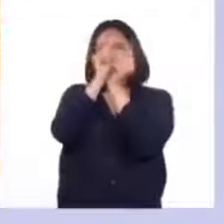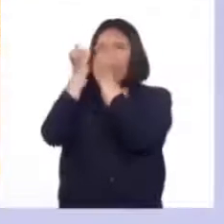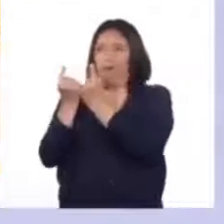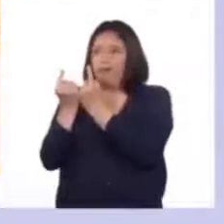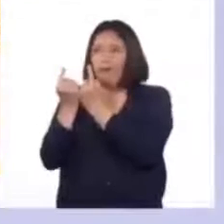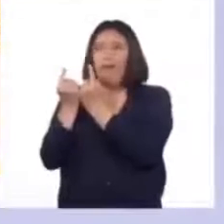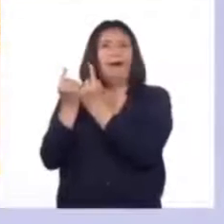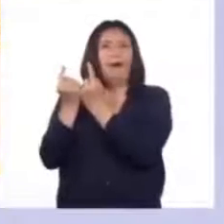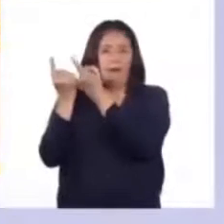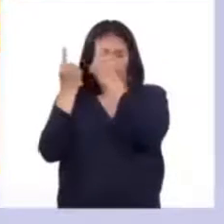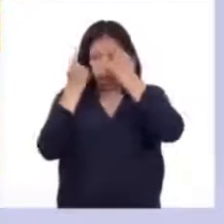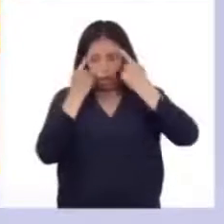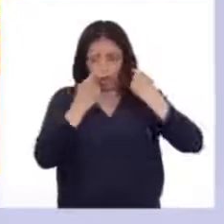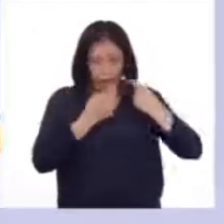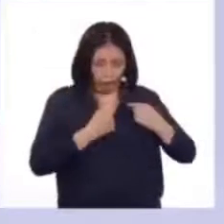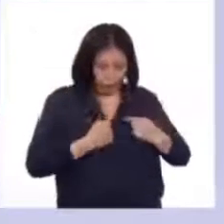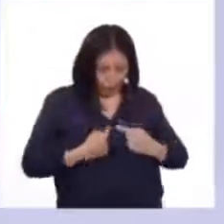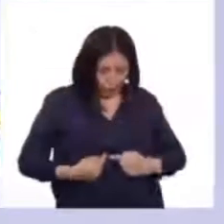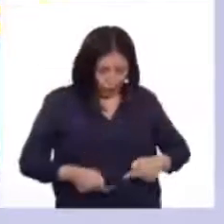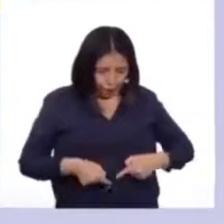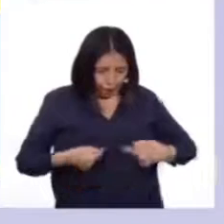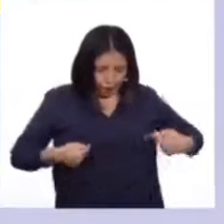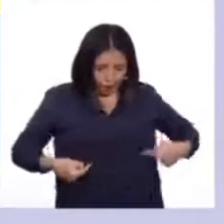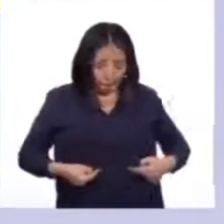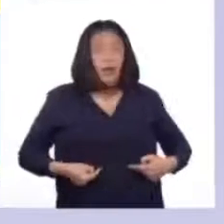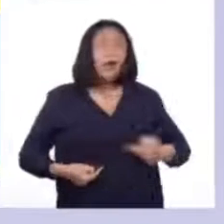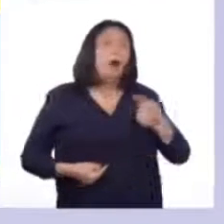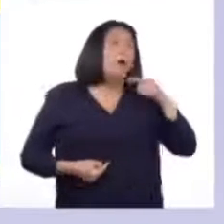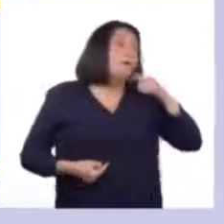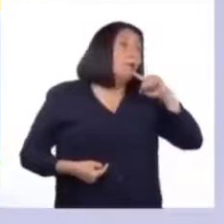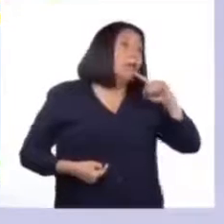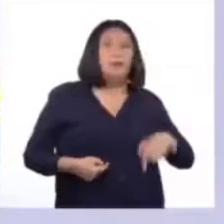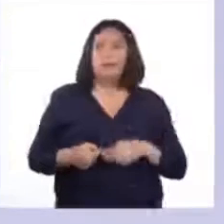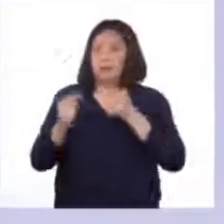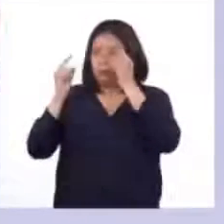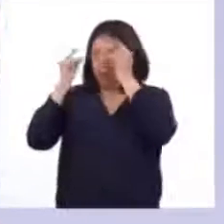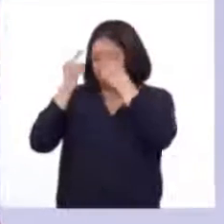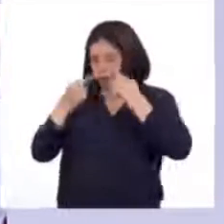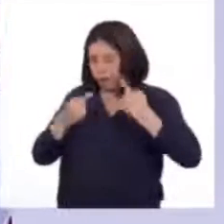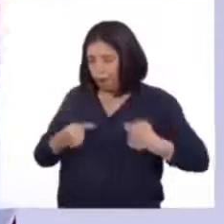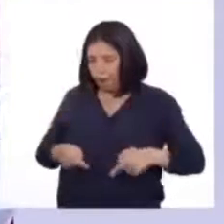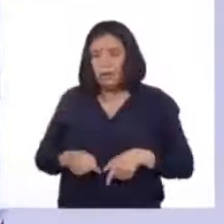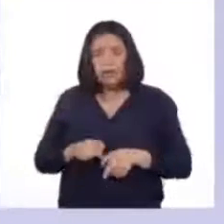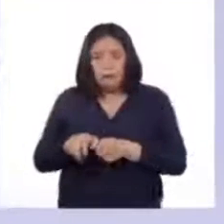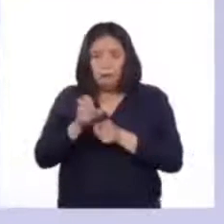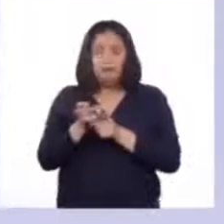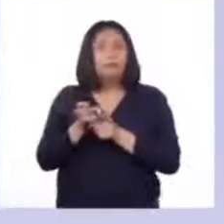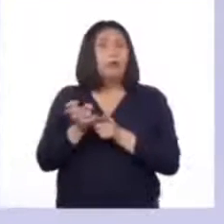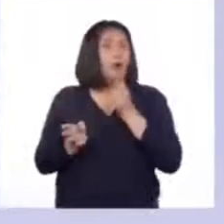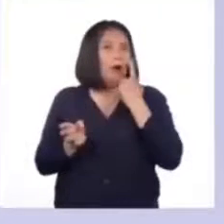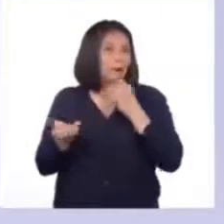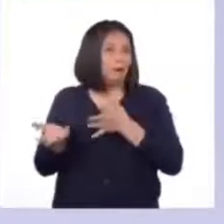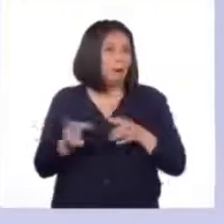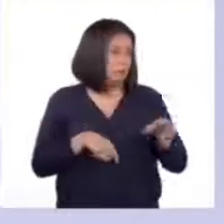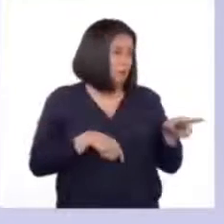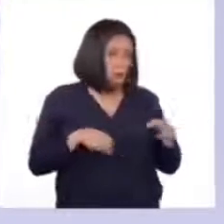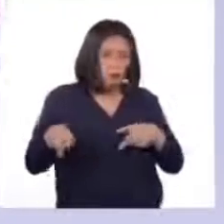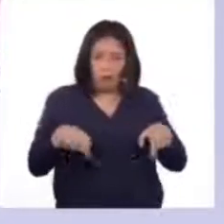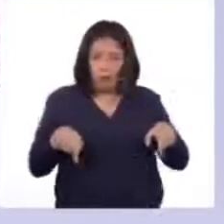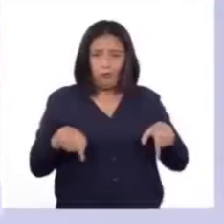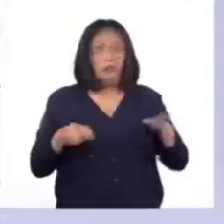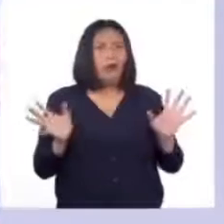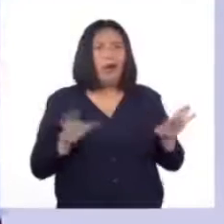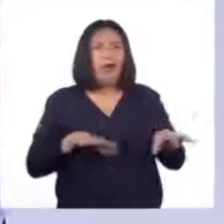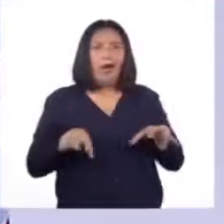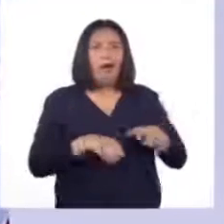hasta los ovarios, en el caso de las mujeres, y hasta los testículos, en el caso de los hombres. Ovarios y testículos producen hormonas